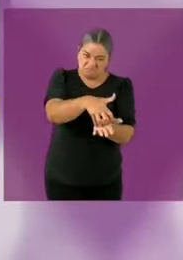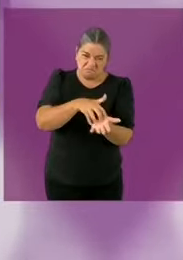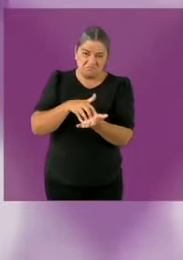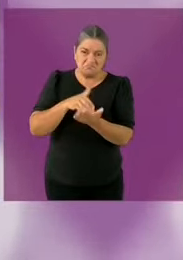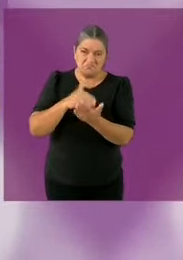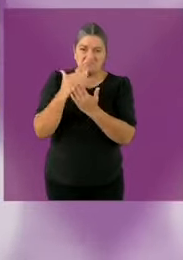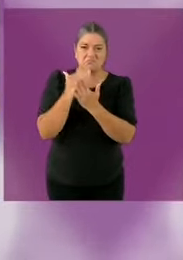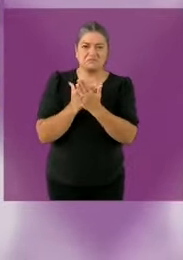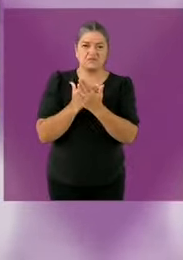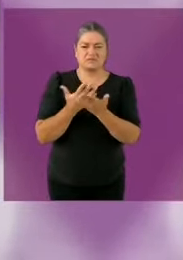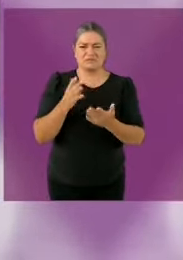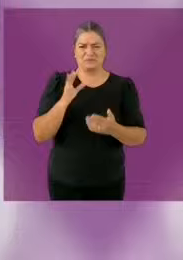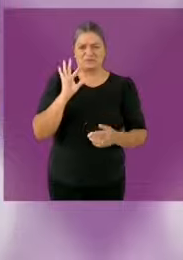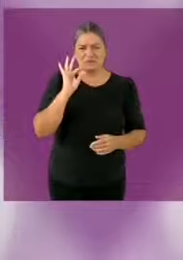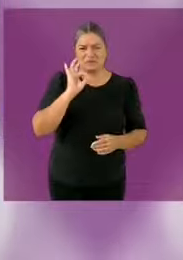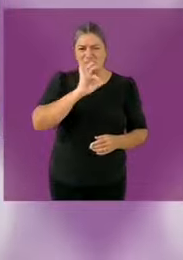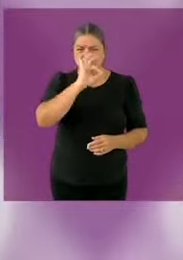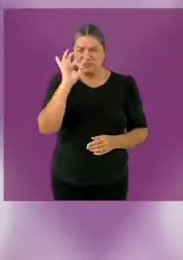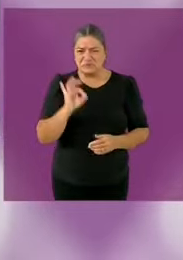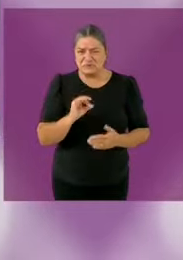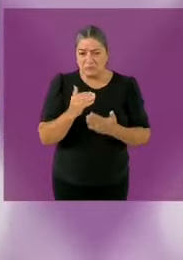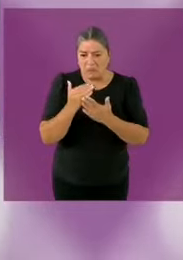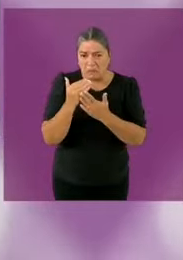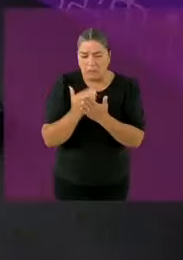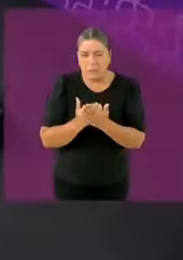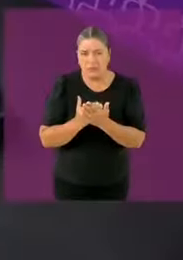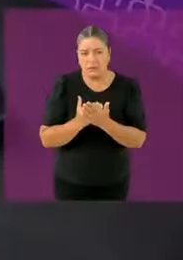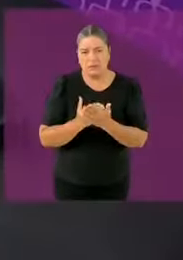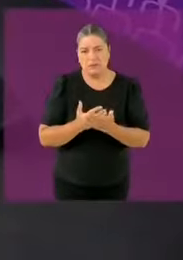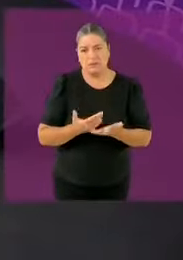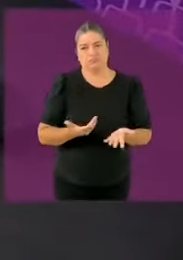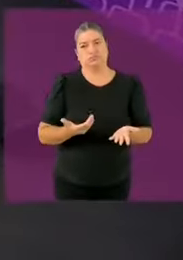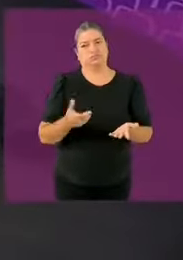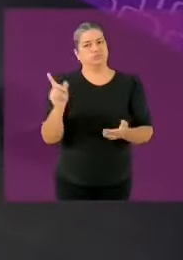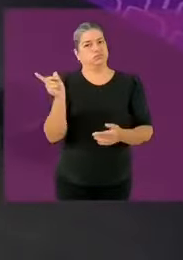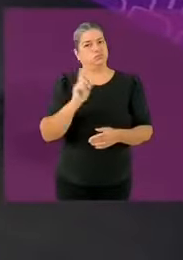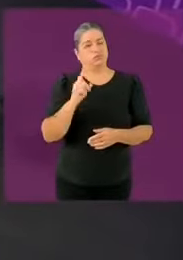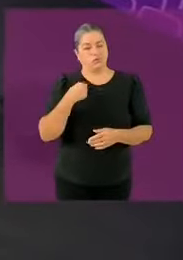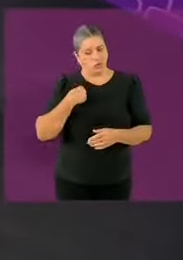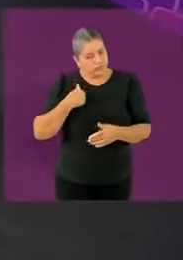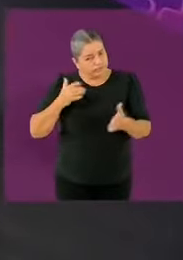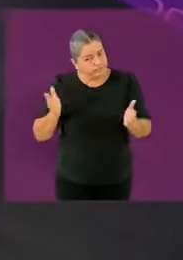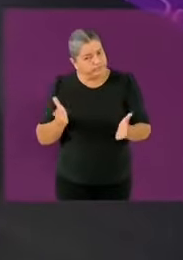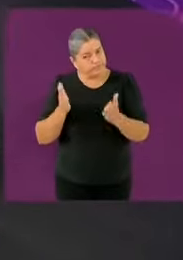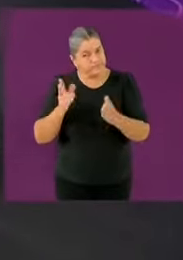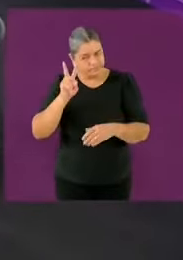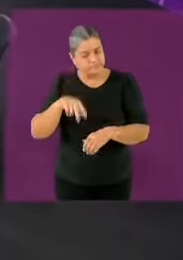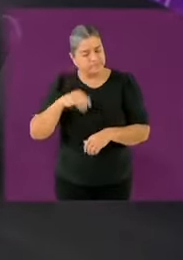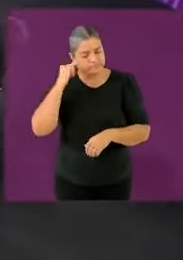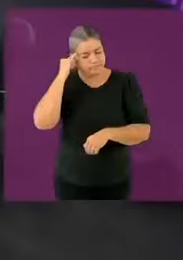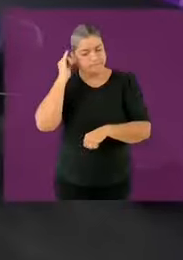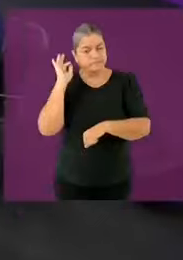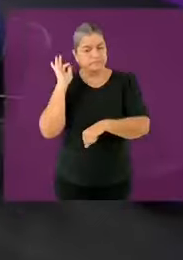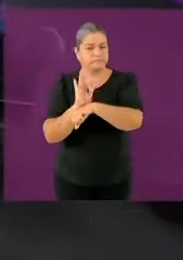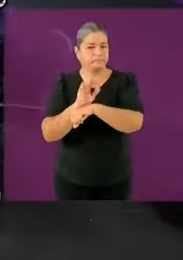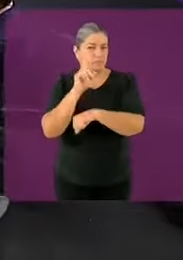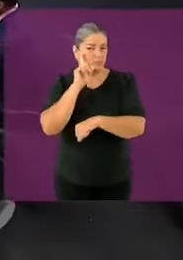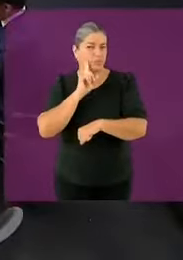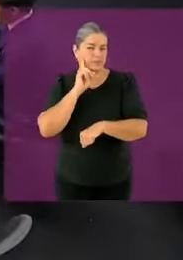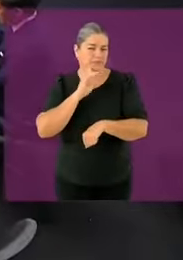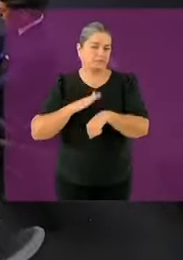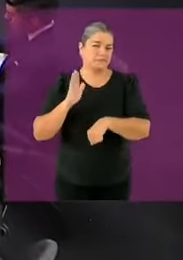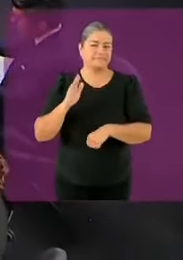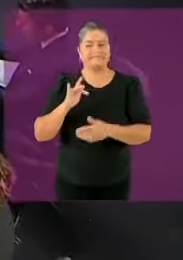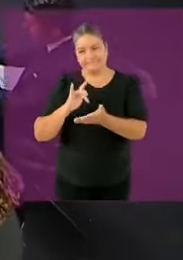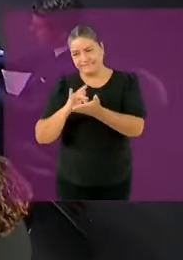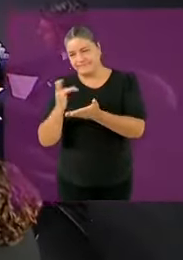los derechos de las mujeres y de todas las comunidades indígenas candidato Jorge Maínez si sobre ese tema es muy importante reformar la Comisión Nacional de